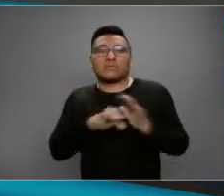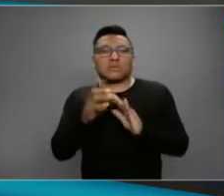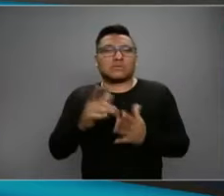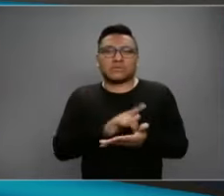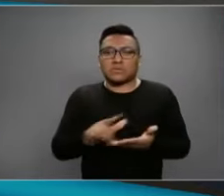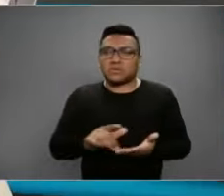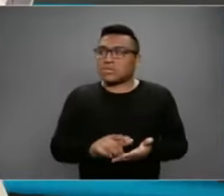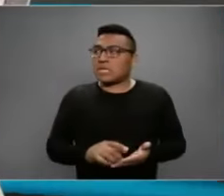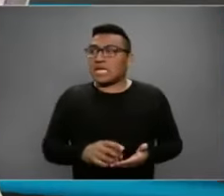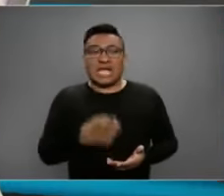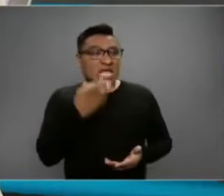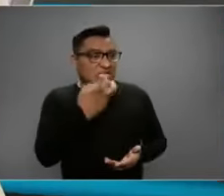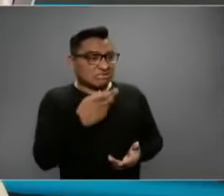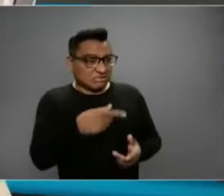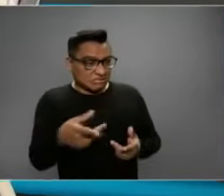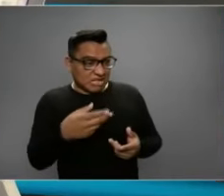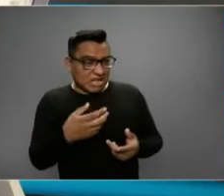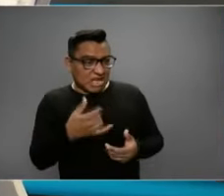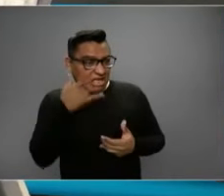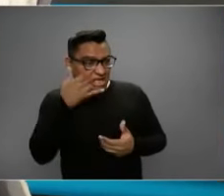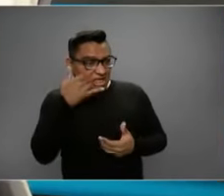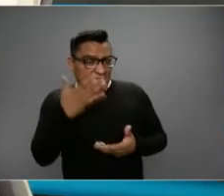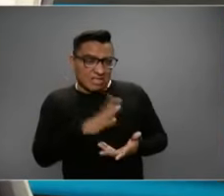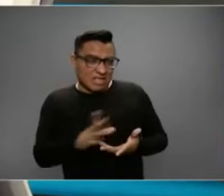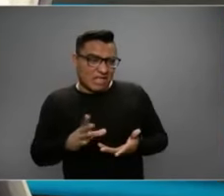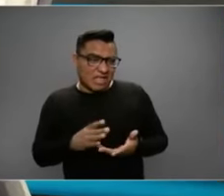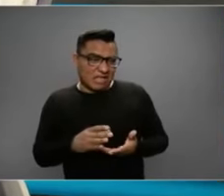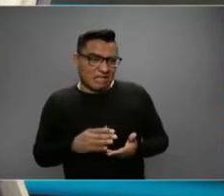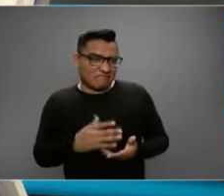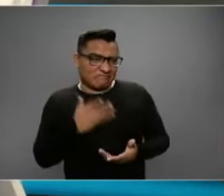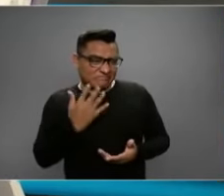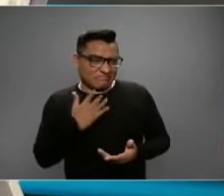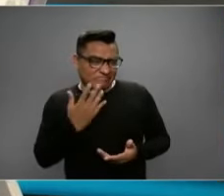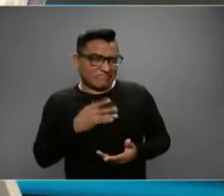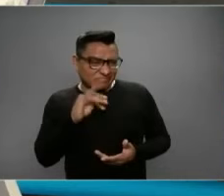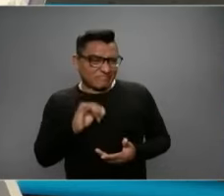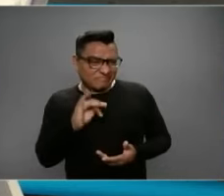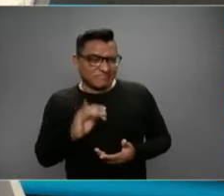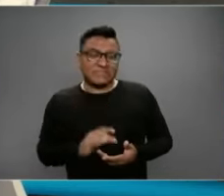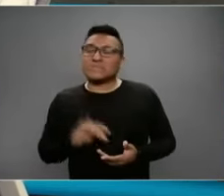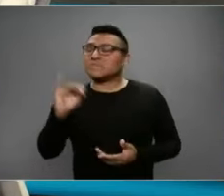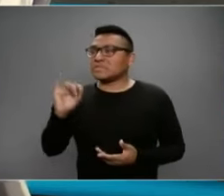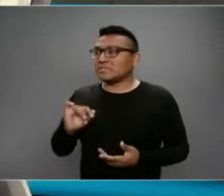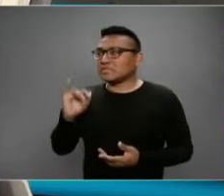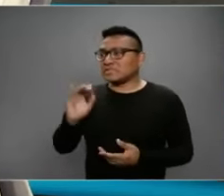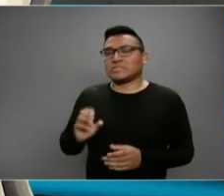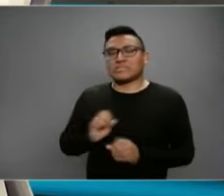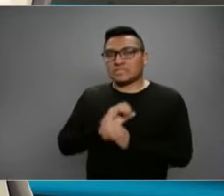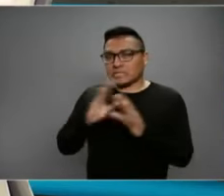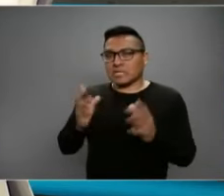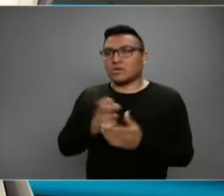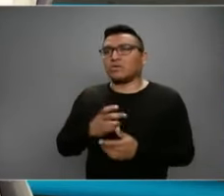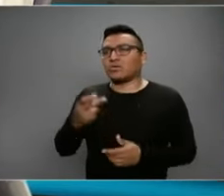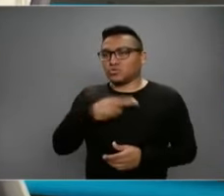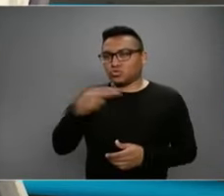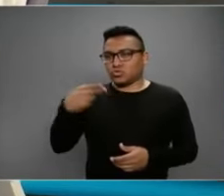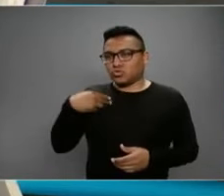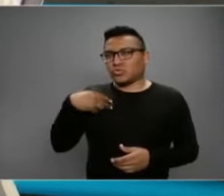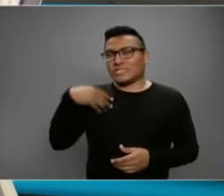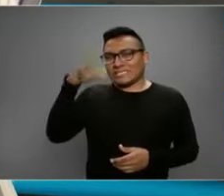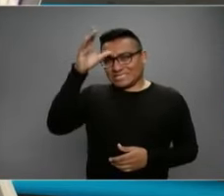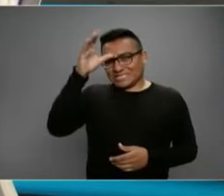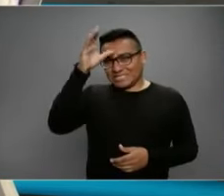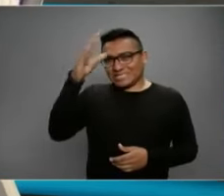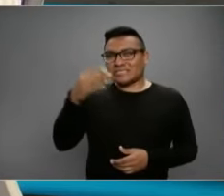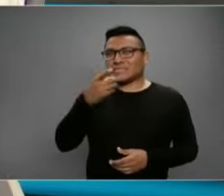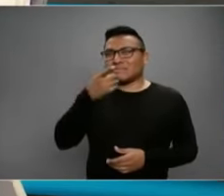uno. Esto es un asqueroso foco de infección. Es un, lo conocemos. lo vamos a desinfectar. Lo conocemos, pseudocientíficamente, conocemos científicamente como